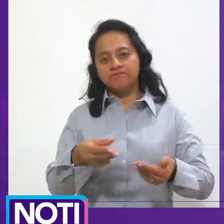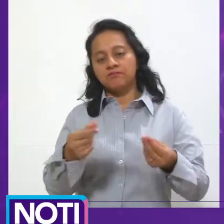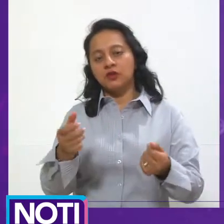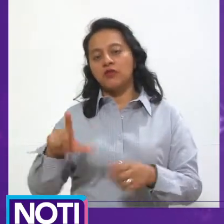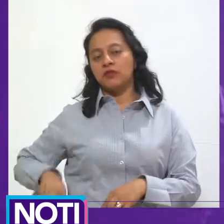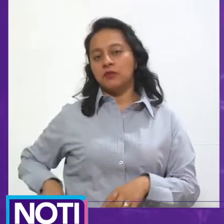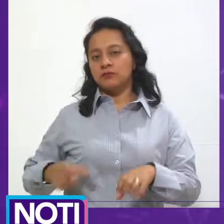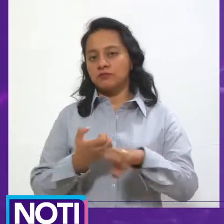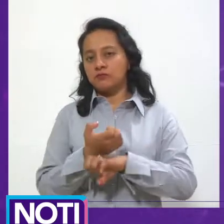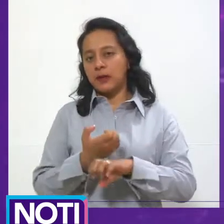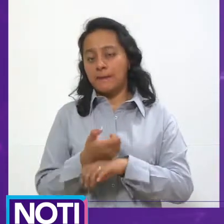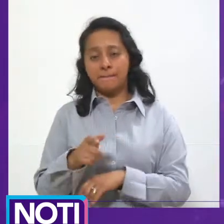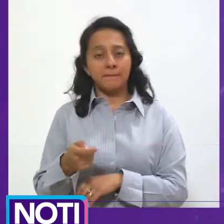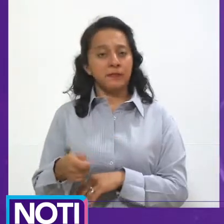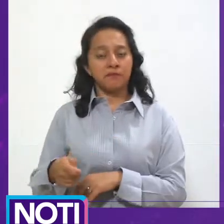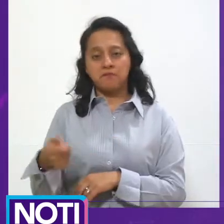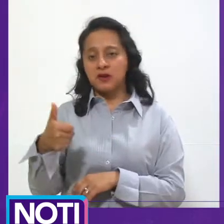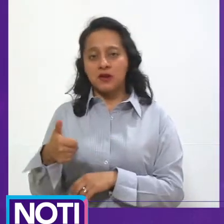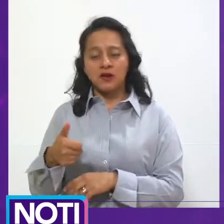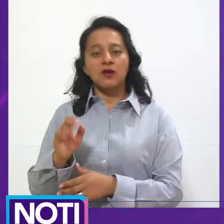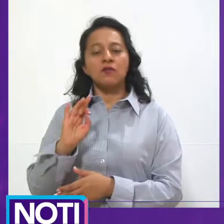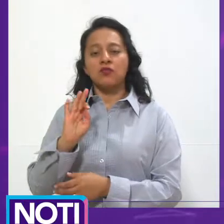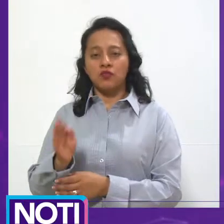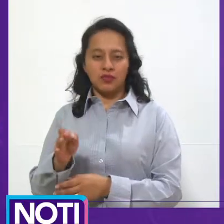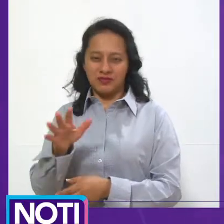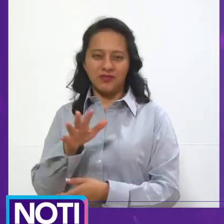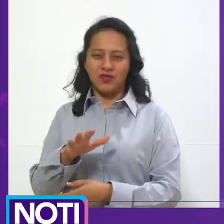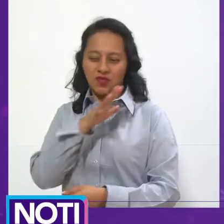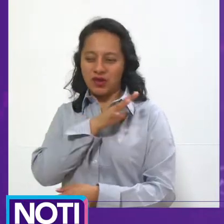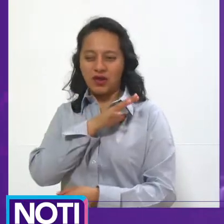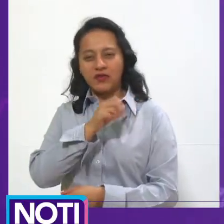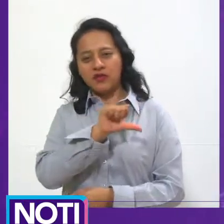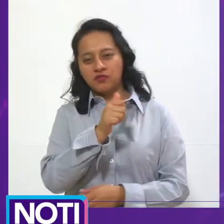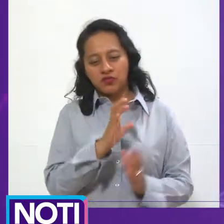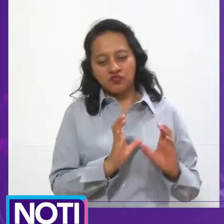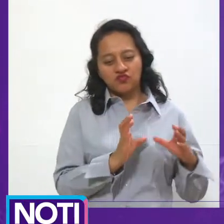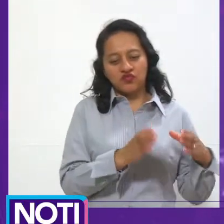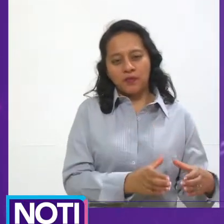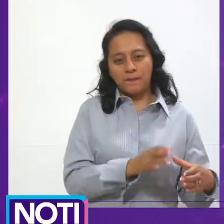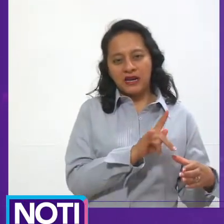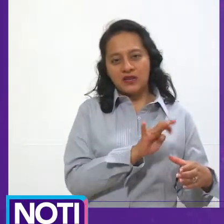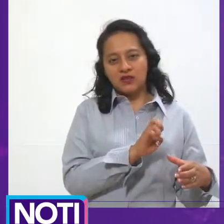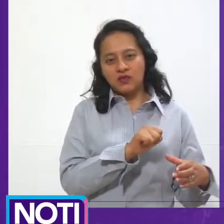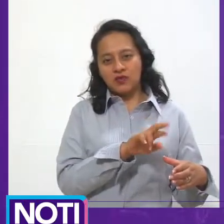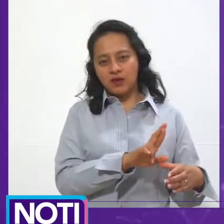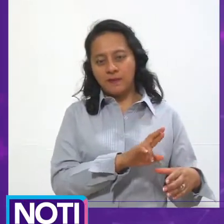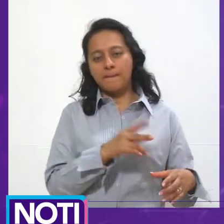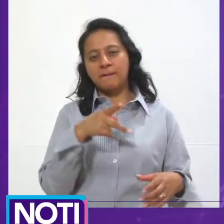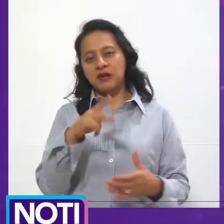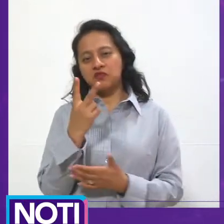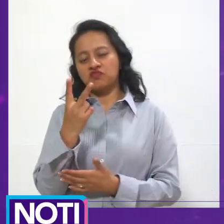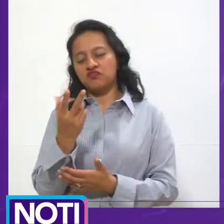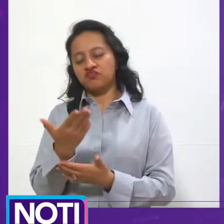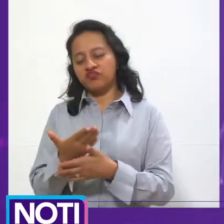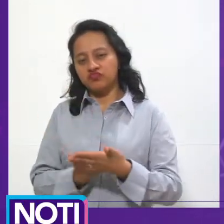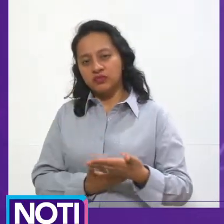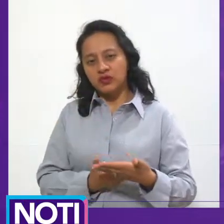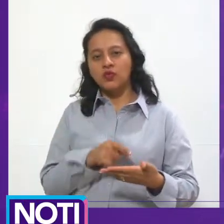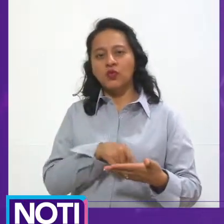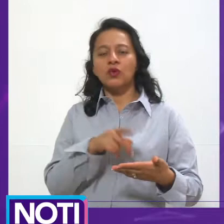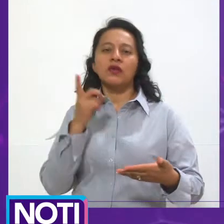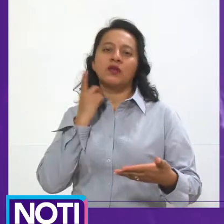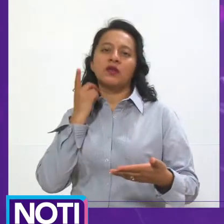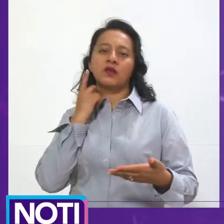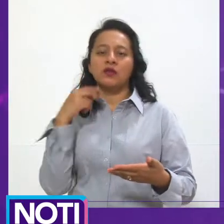estatal. Primero se aprobó lo general y después en lo particular se realizaron dos reservas, uno por parte de la diputada